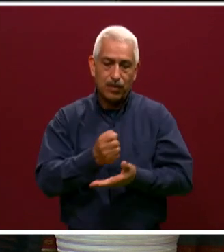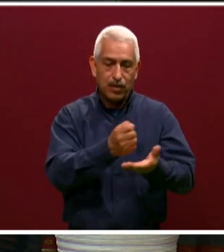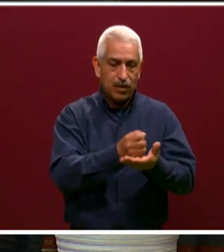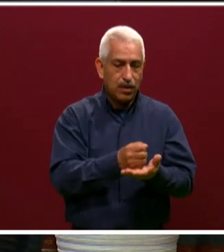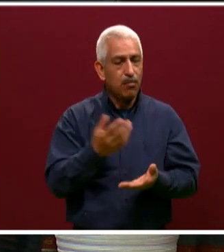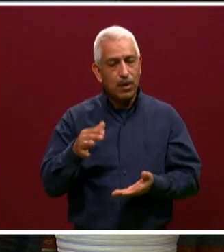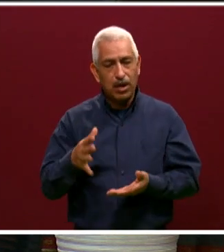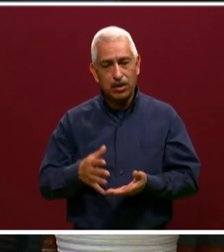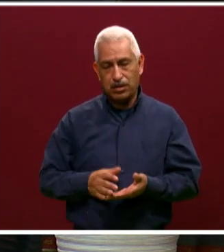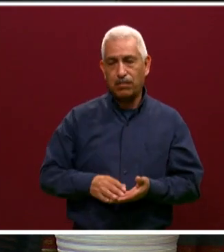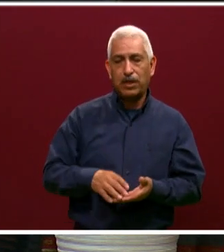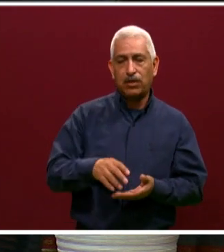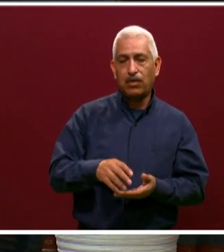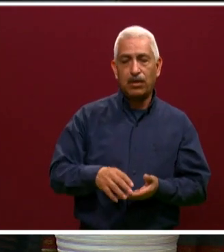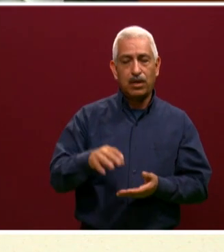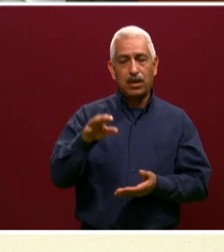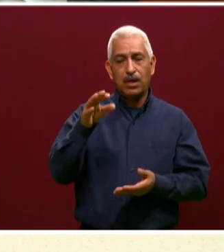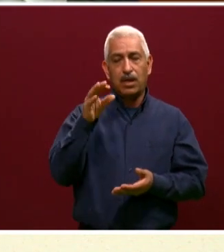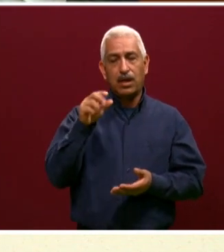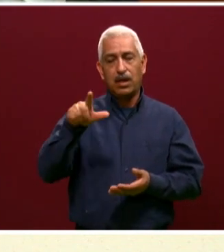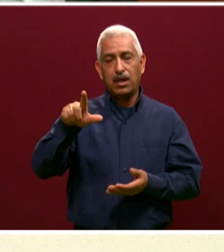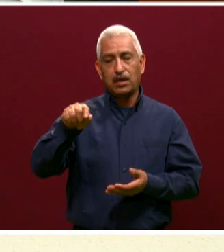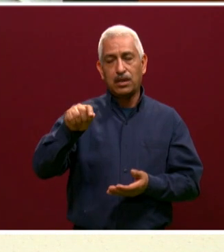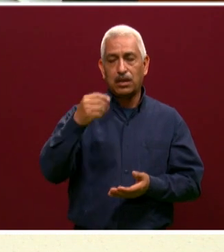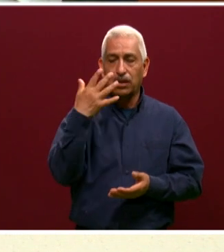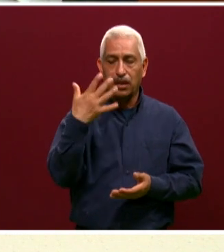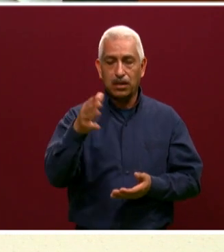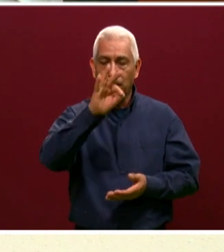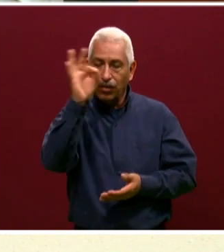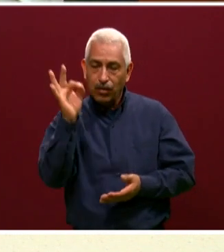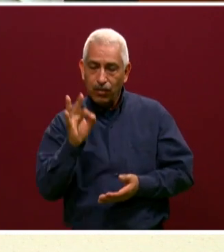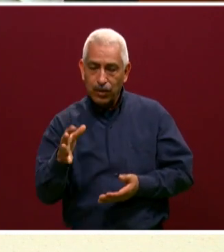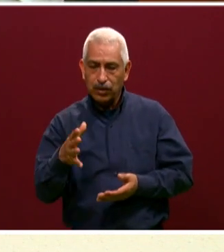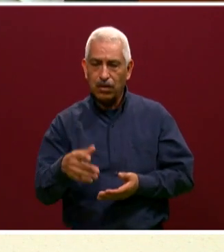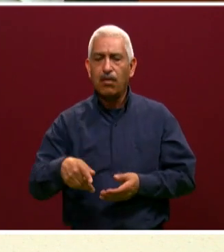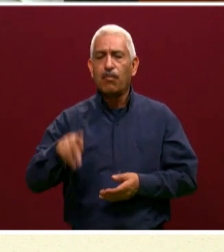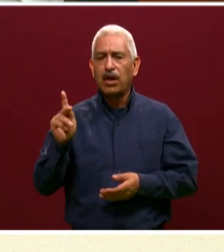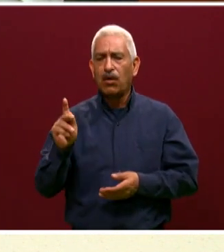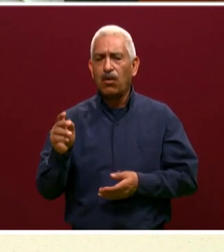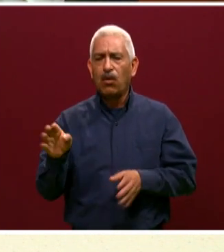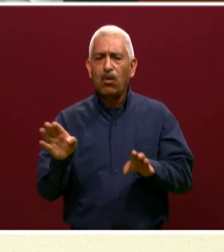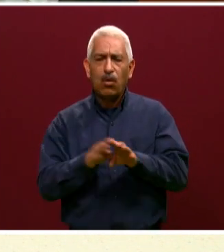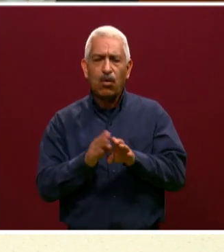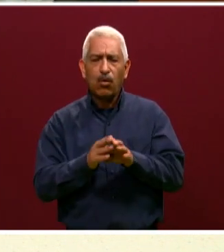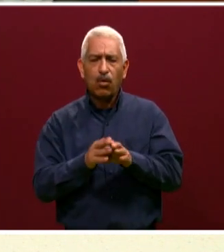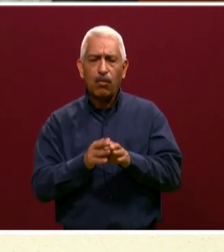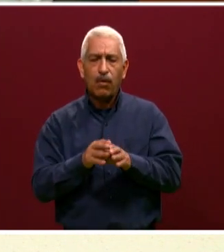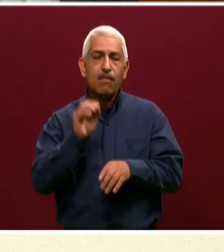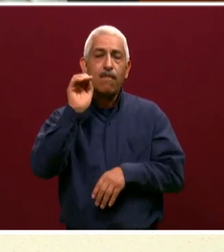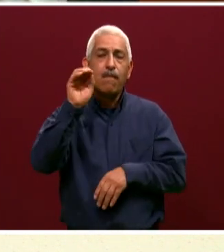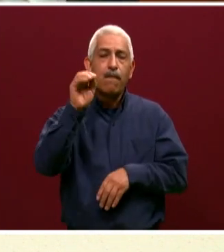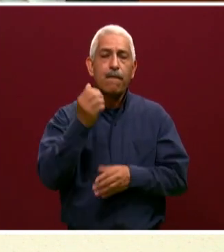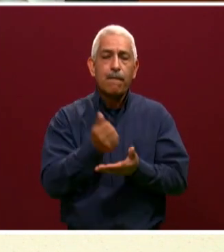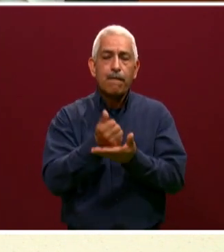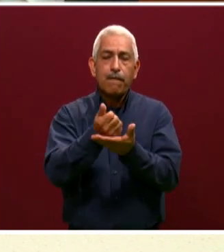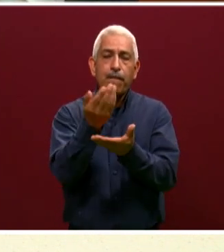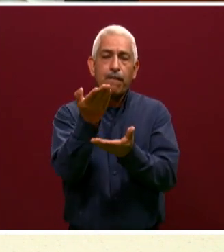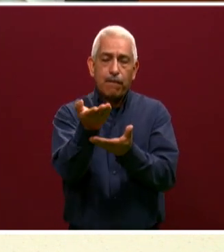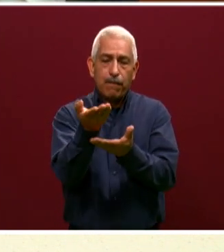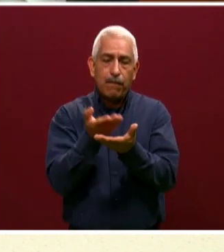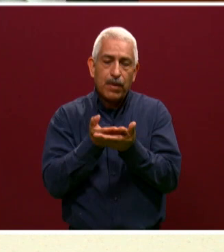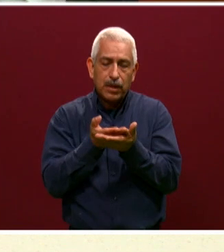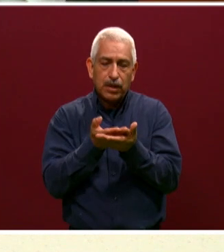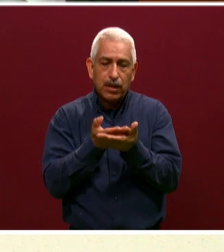por ciento, esperamos alcanzar el 100 por ciento. Ok. ¿Cómo se haría esta solicitud para las, para acceder a algún tipo de beca? Las solicitudes son muy